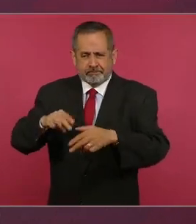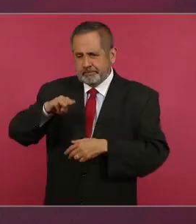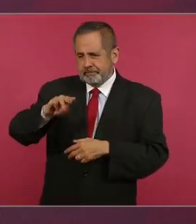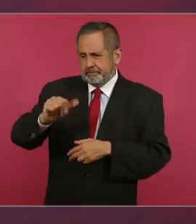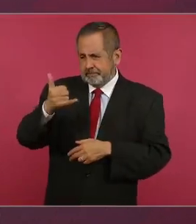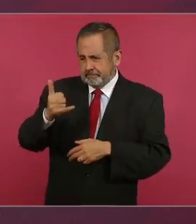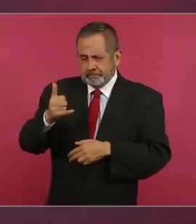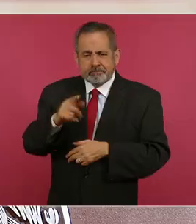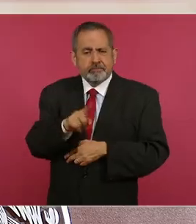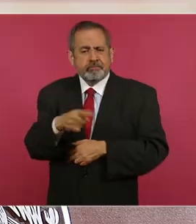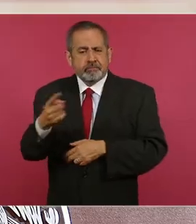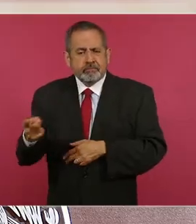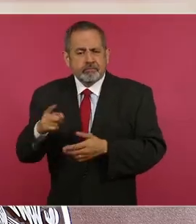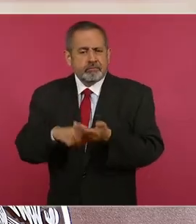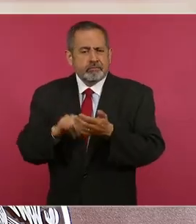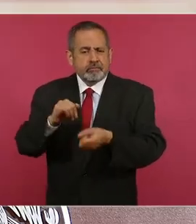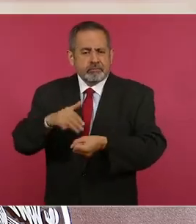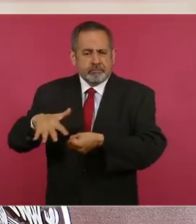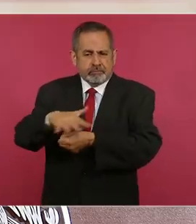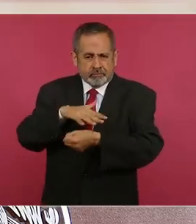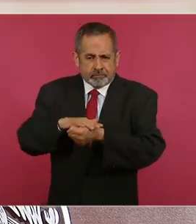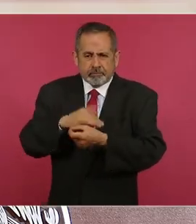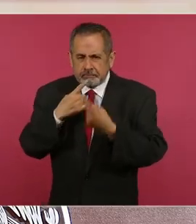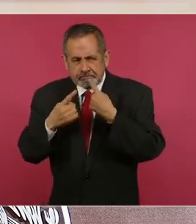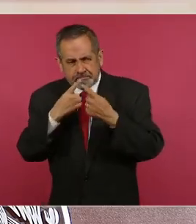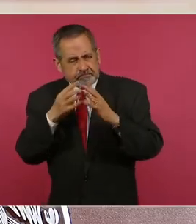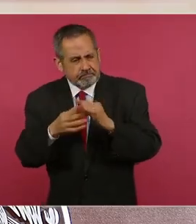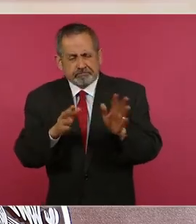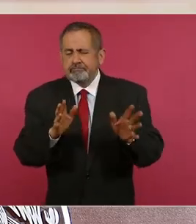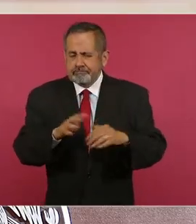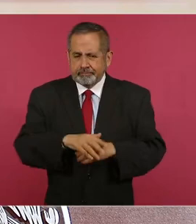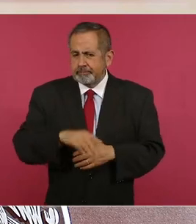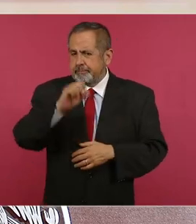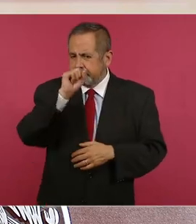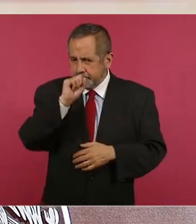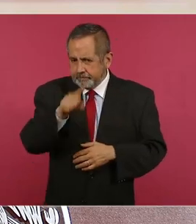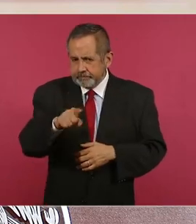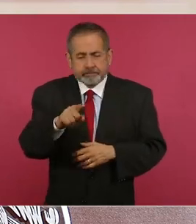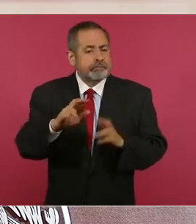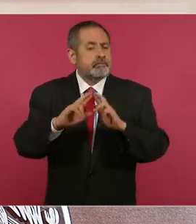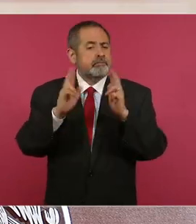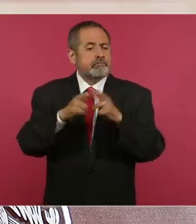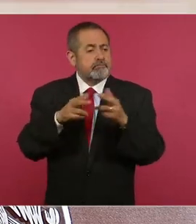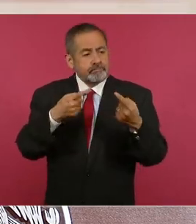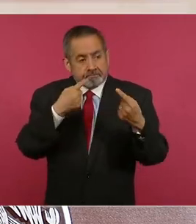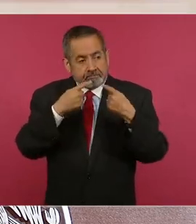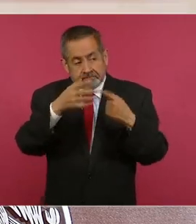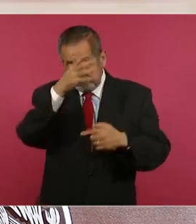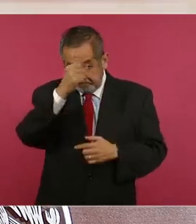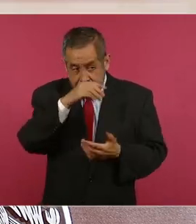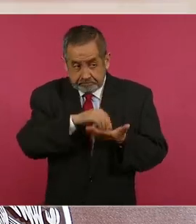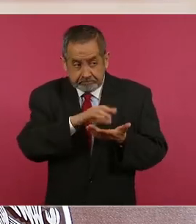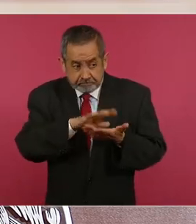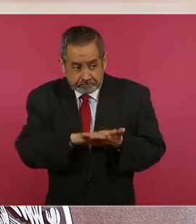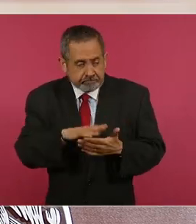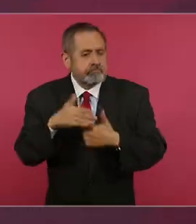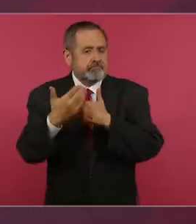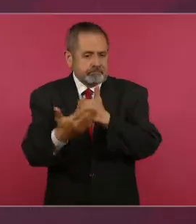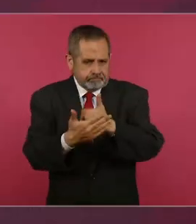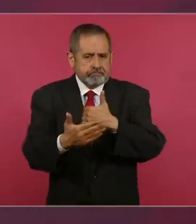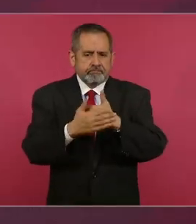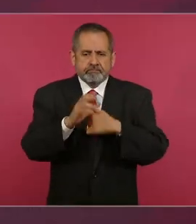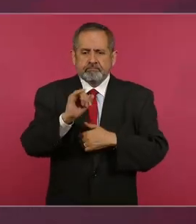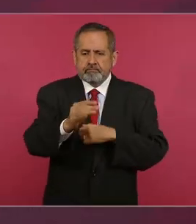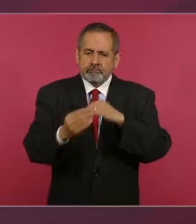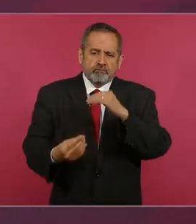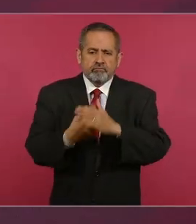como en el caso del Istmo. Y también quedamos en esa reunión el establecimiento de esta mesa para ver